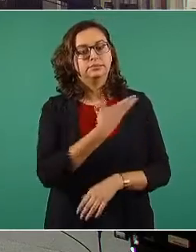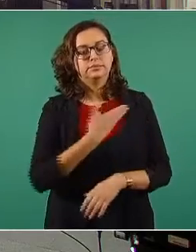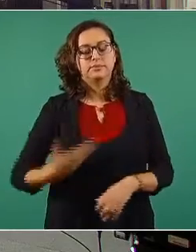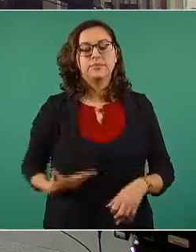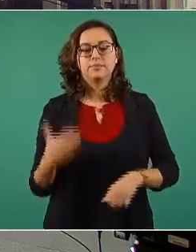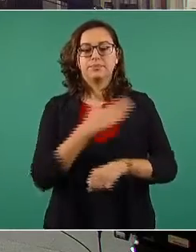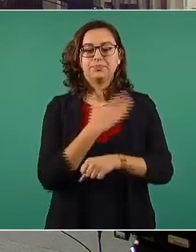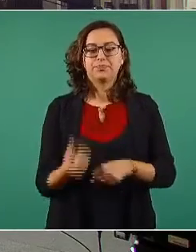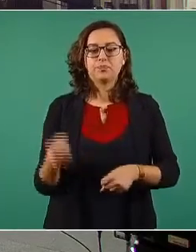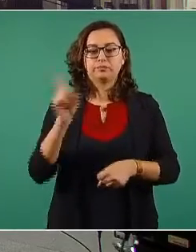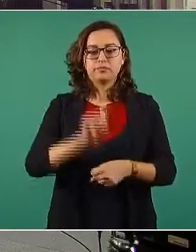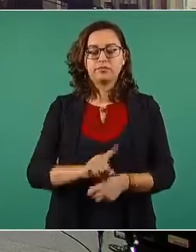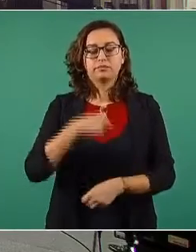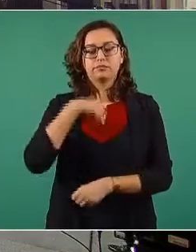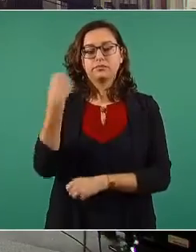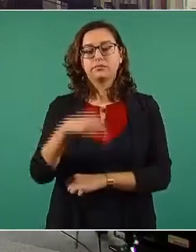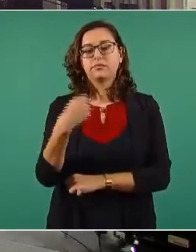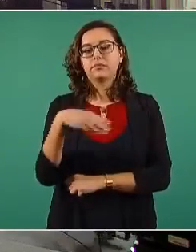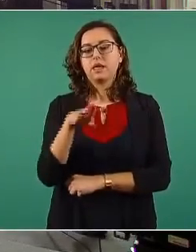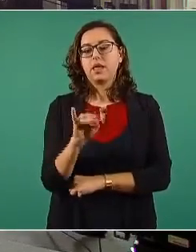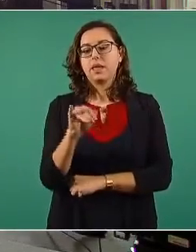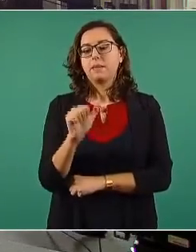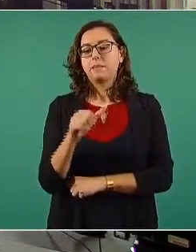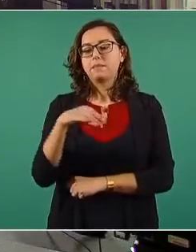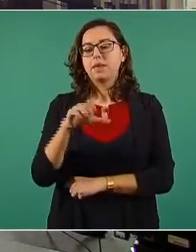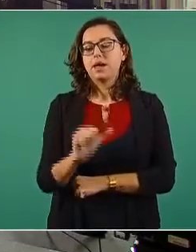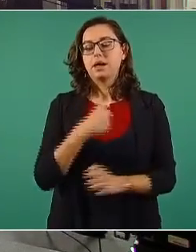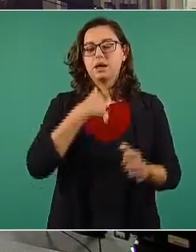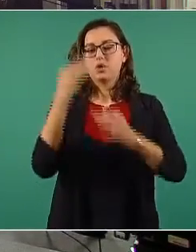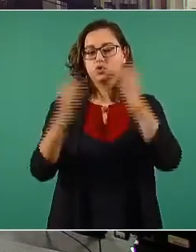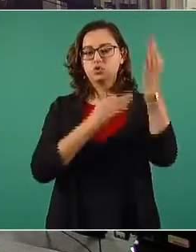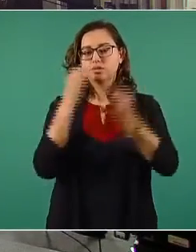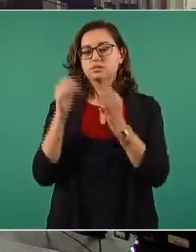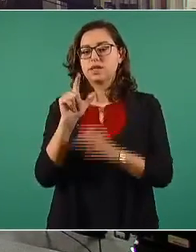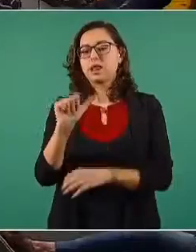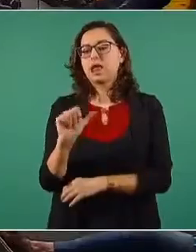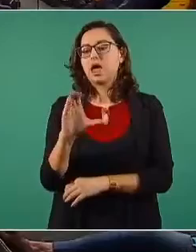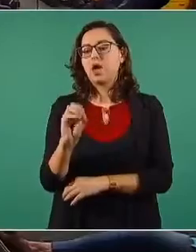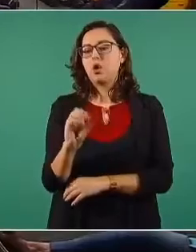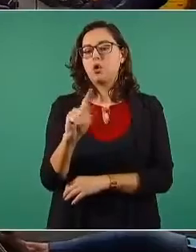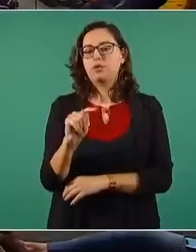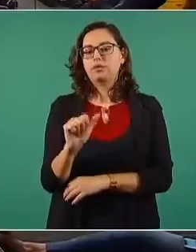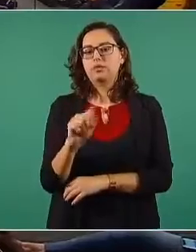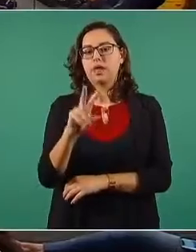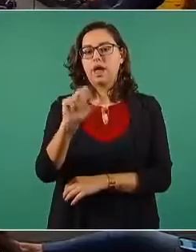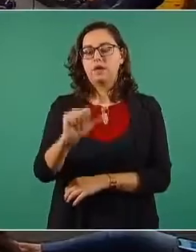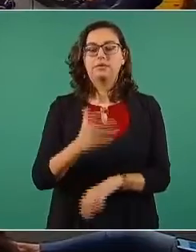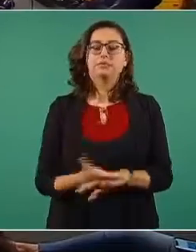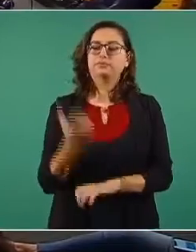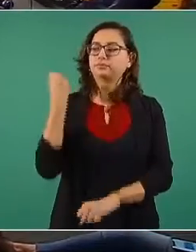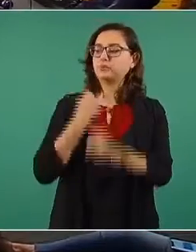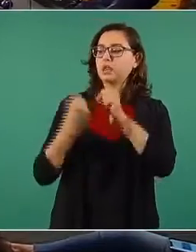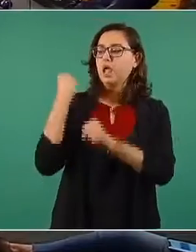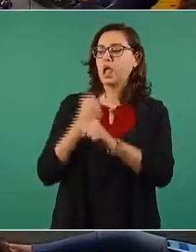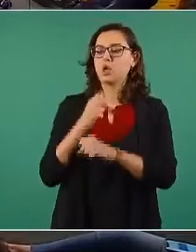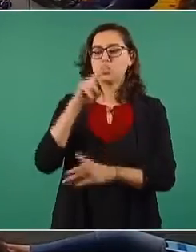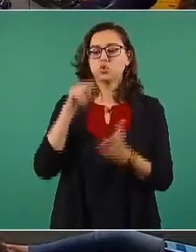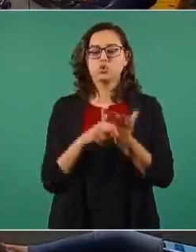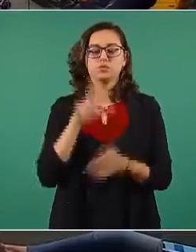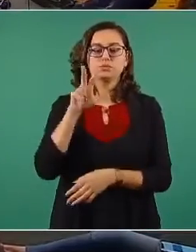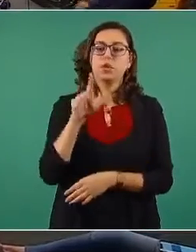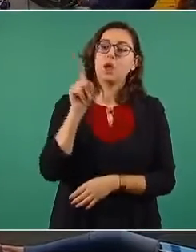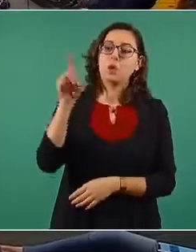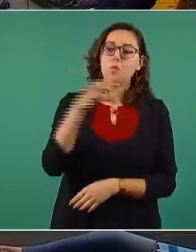Buenos días a todos, Bianca Aguirre de la Octava. Presidente, en el año 2019 usted donó para el municipio de